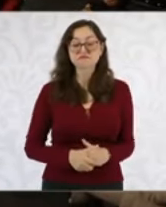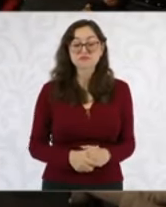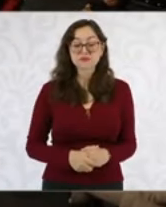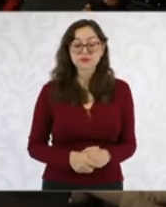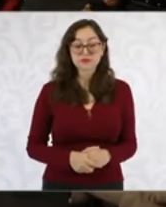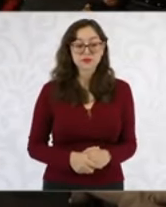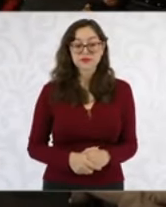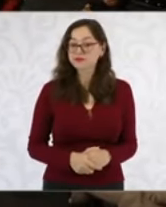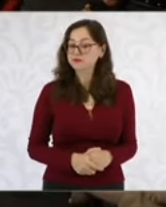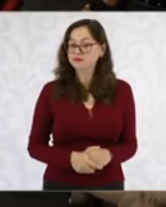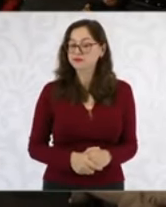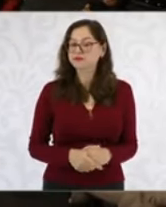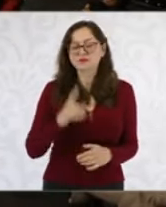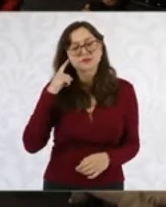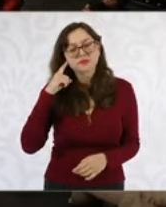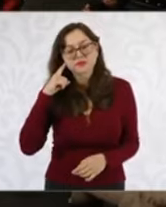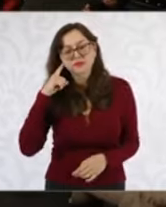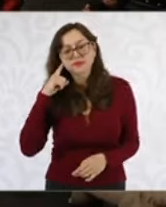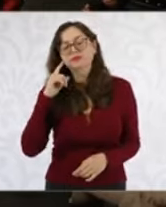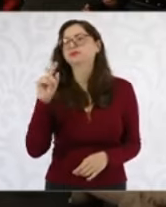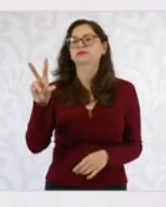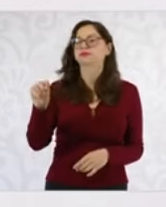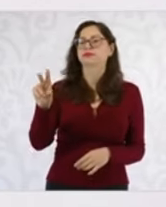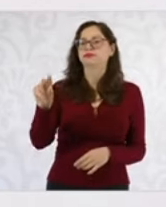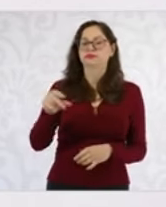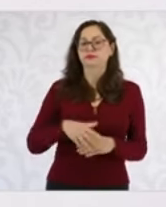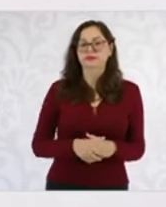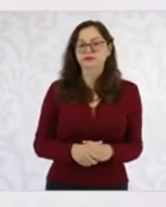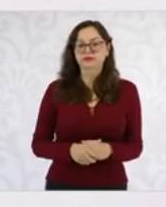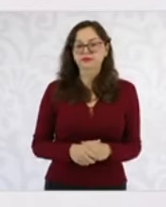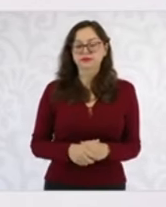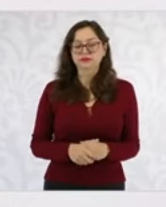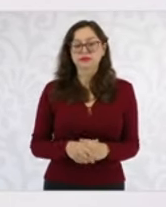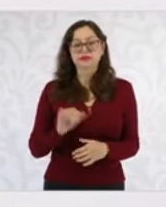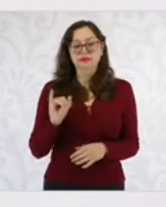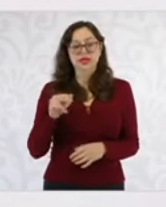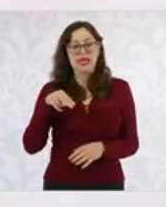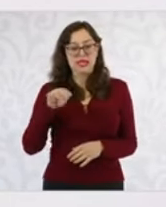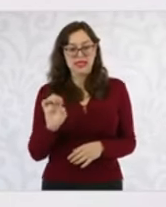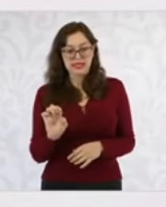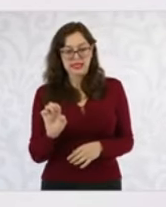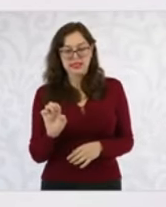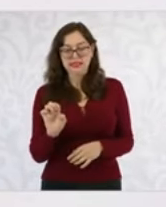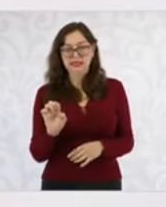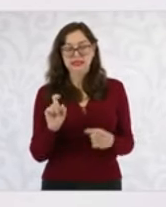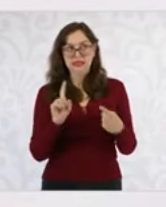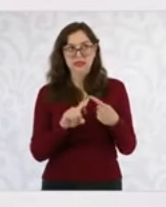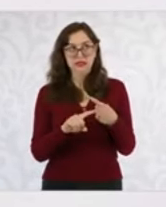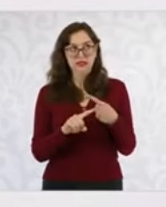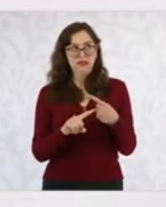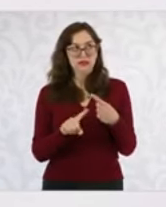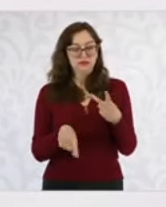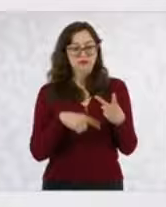No, no. ¿Sigue la misma fecha? No, INE ya se reunió con la secretaria de